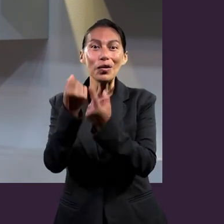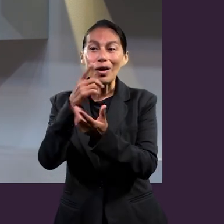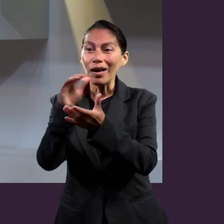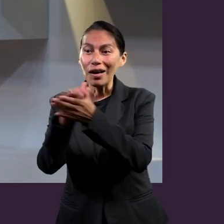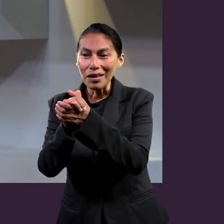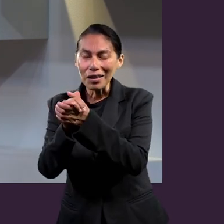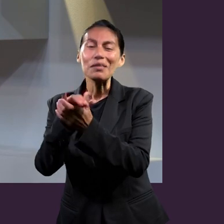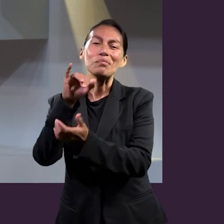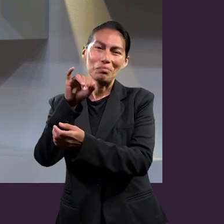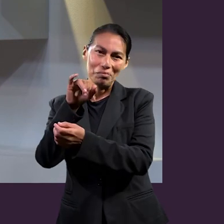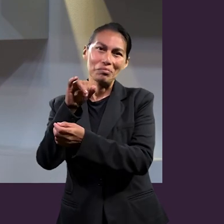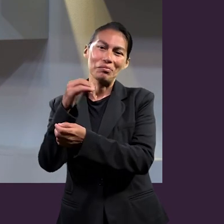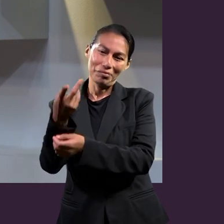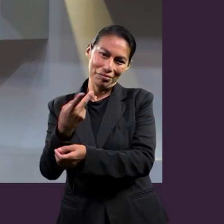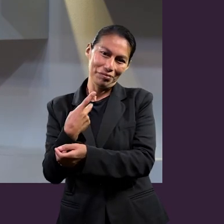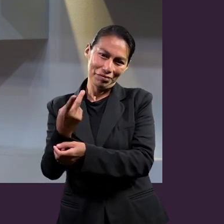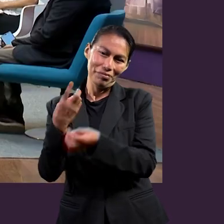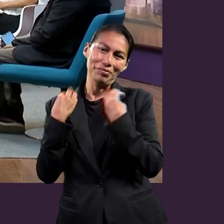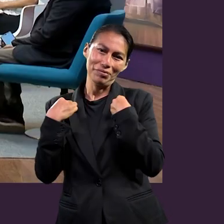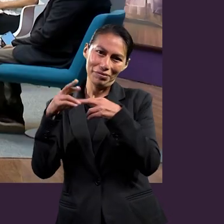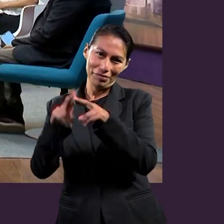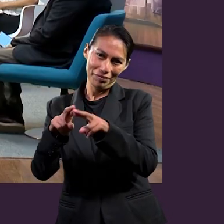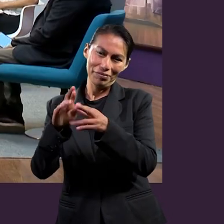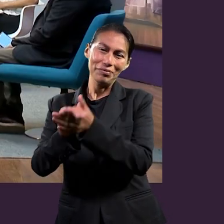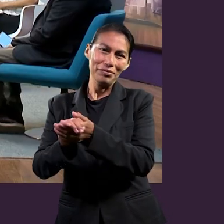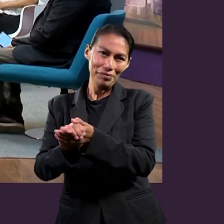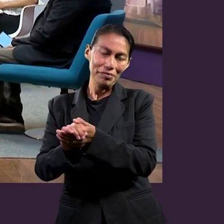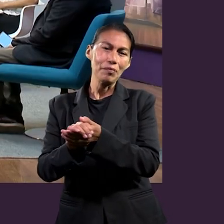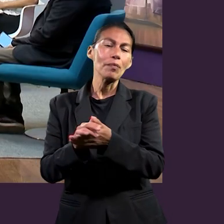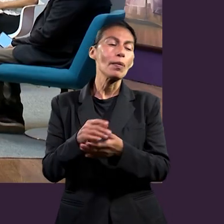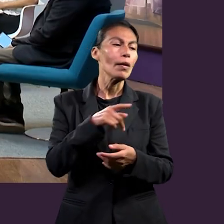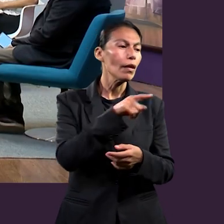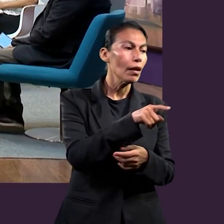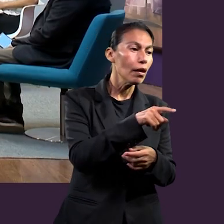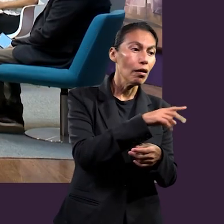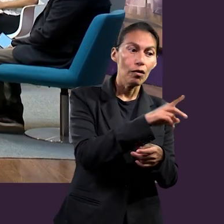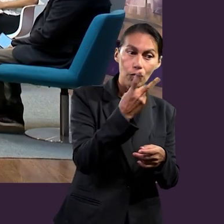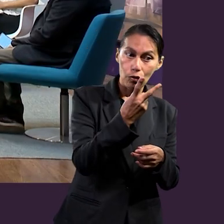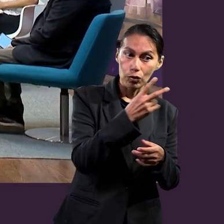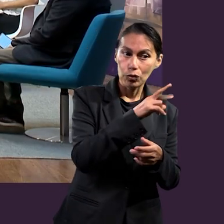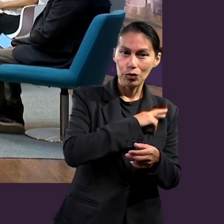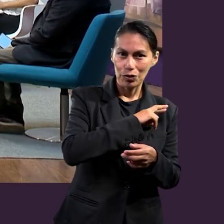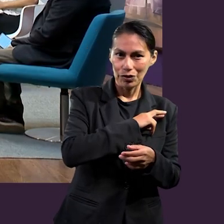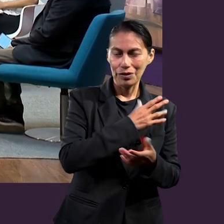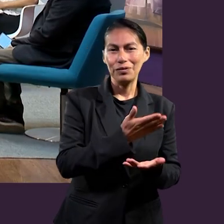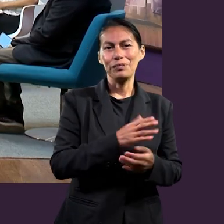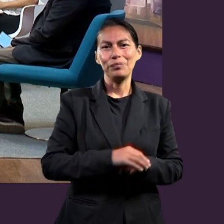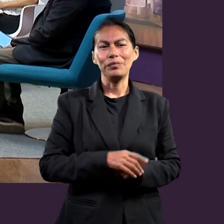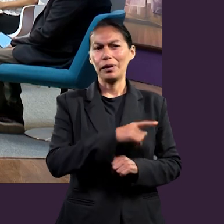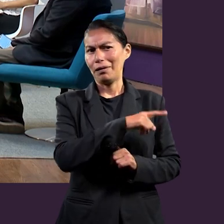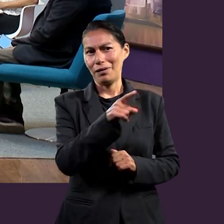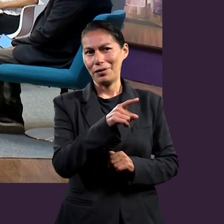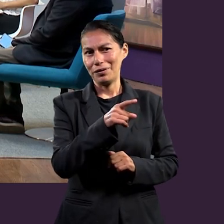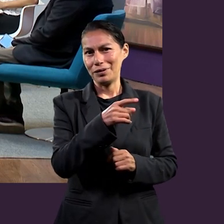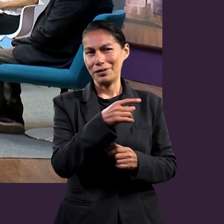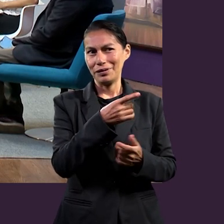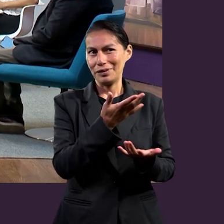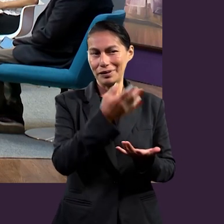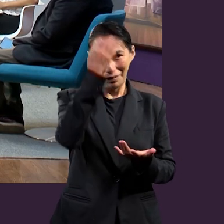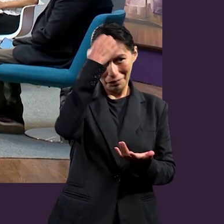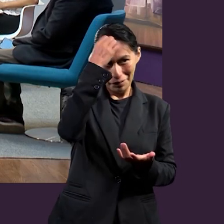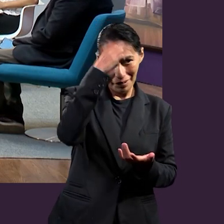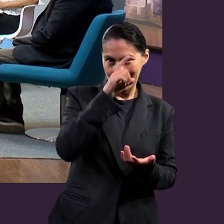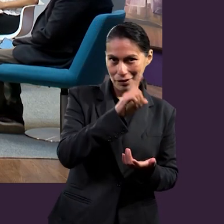guante porque es cónyugues junto a la cruz, el maestro es casado, yo también, pero tenemos aquí dos solteros, que no